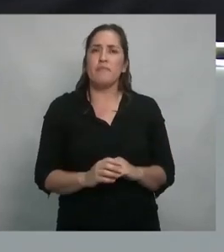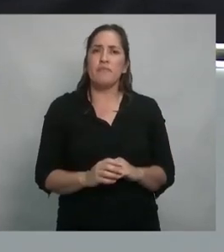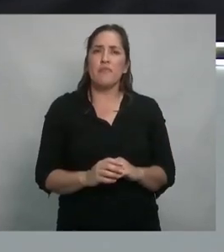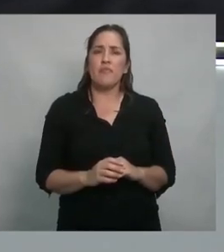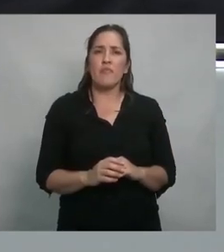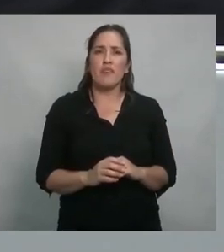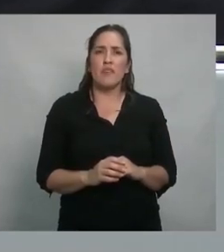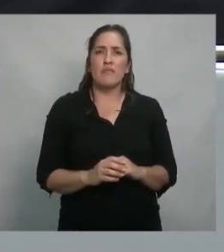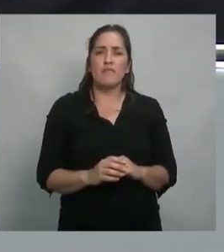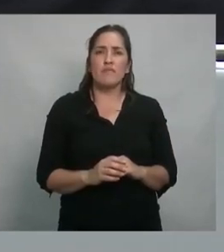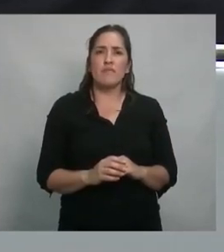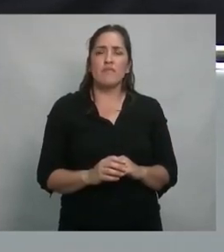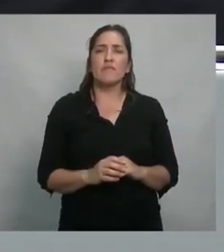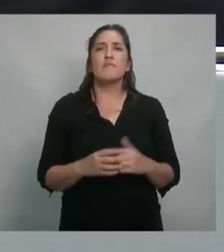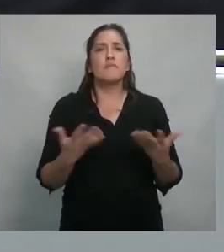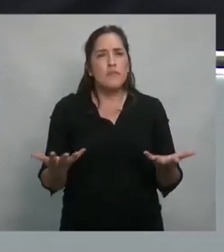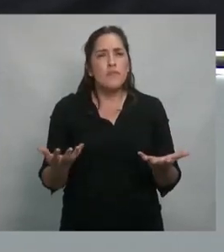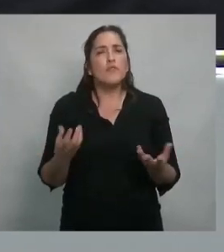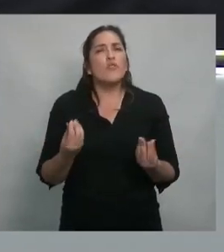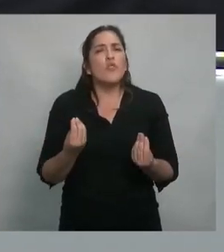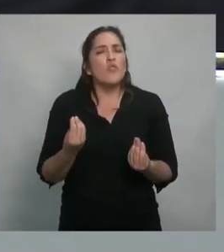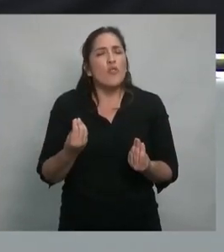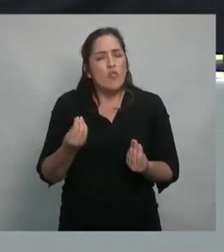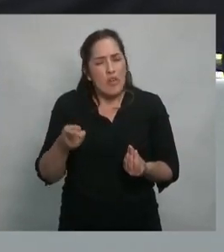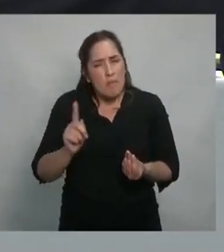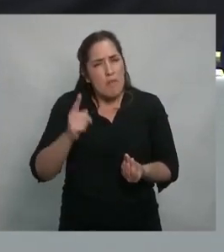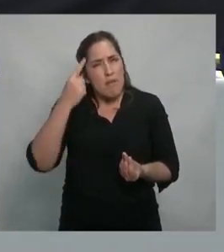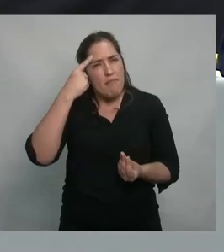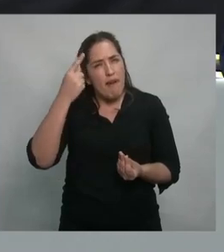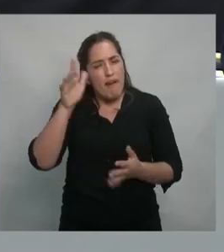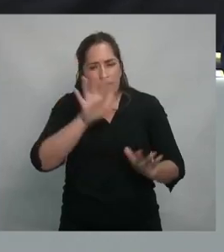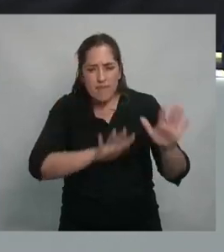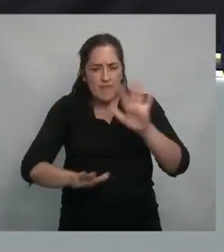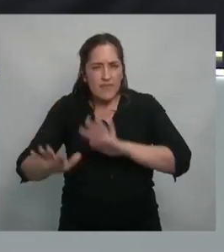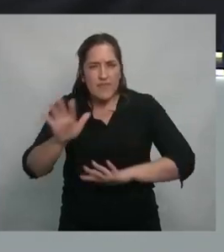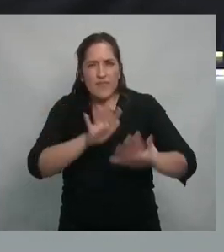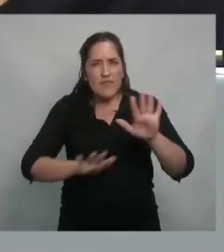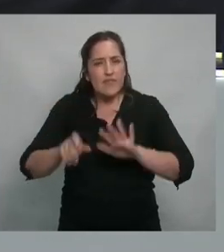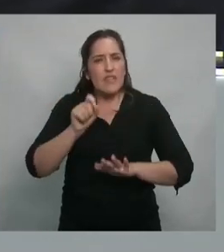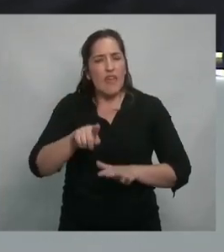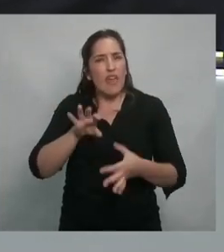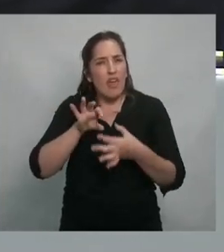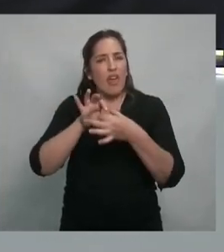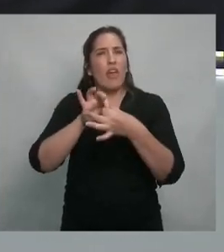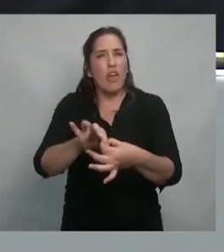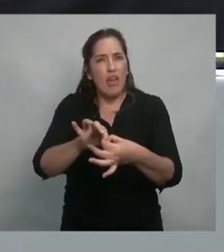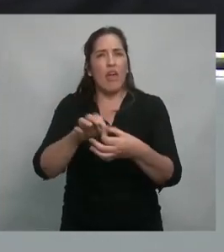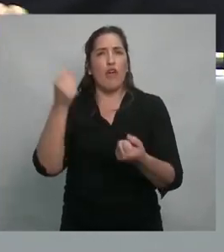la construcción del neoliberalismo? Simple,